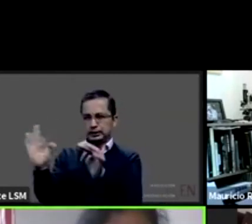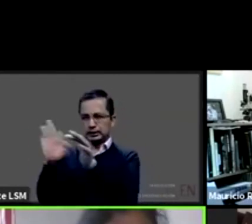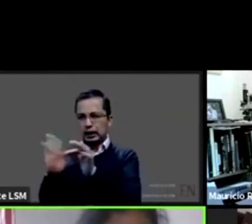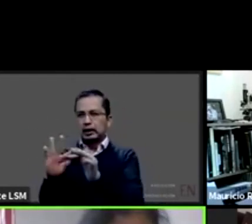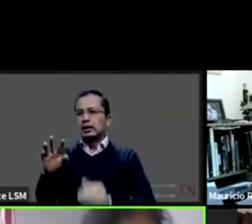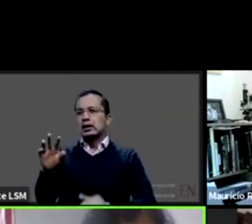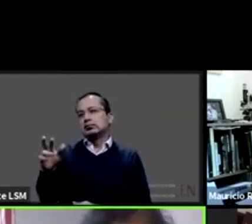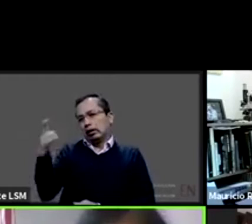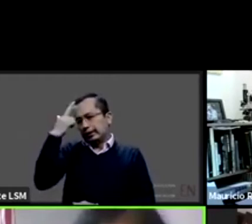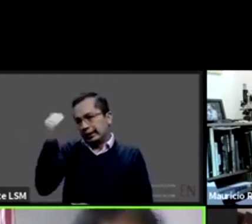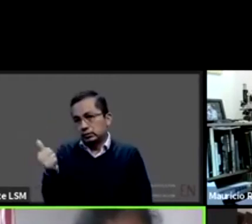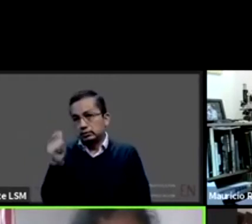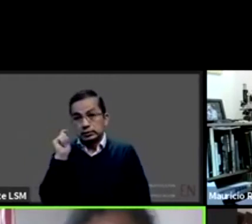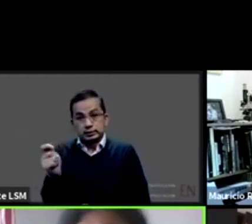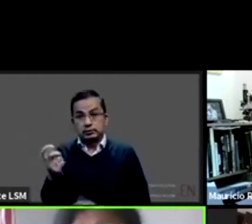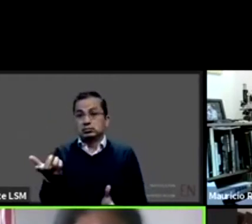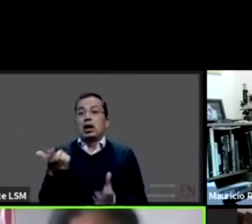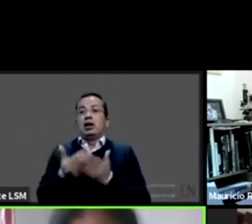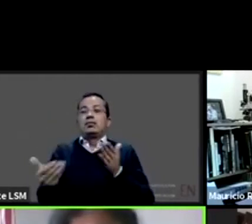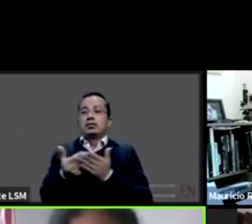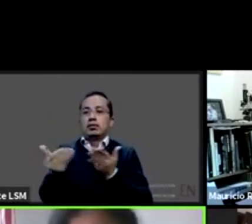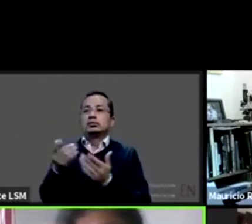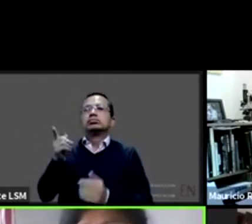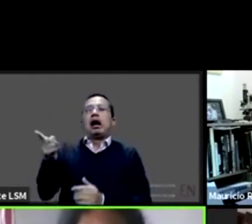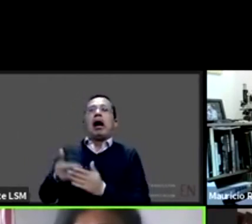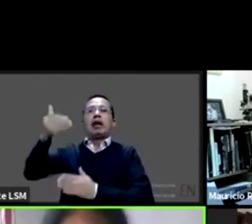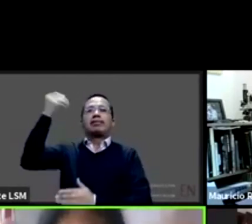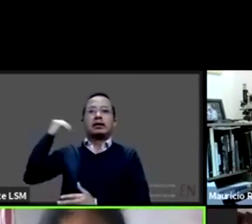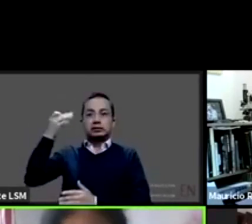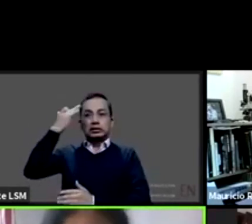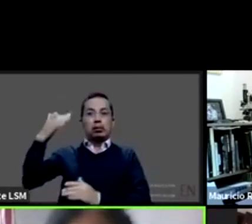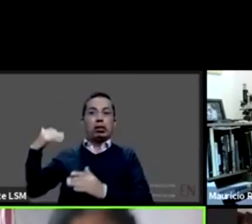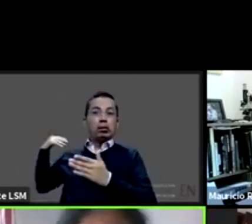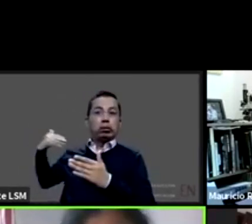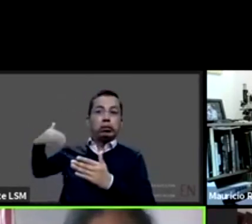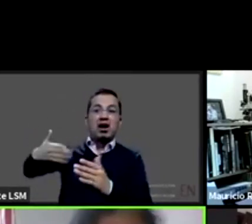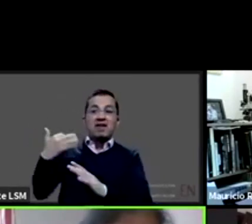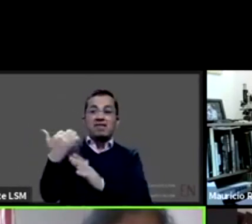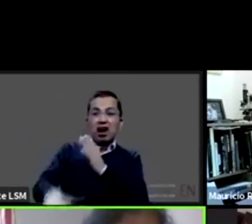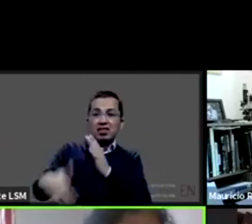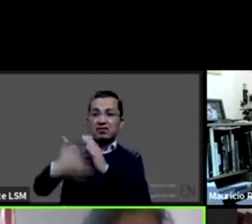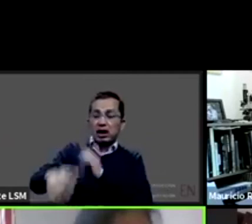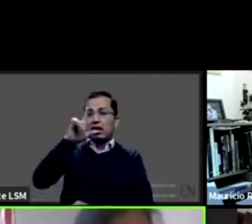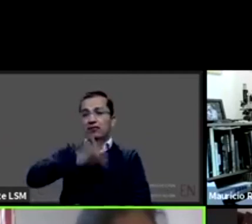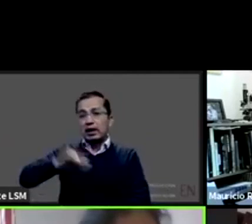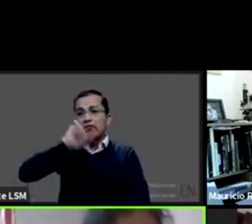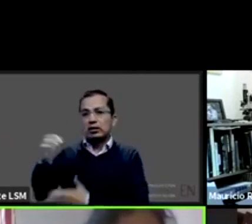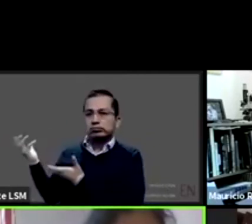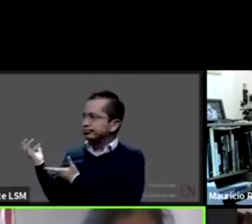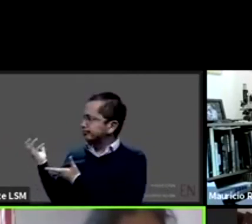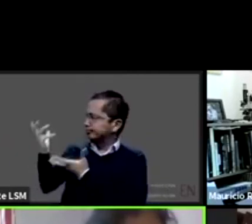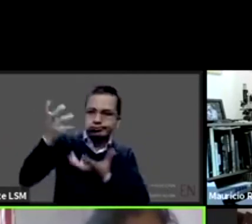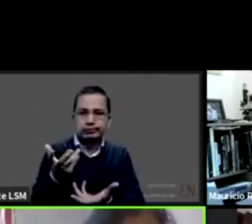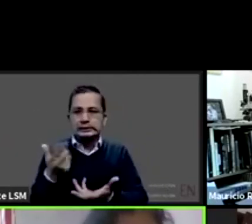lo que tú haces es heredar los pendientes que habían y aquí pues este hay digamos incrementos y